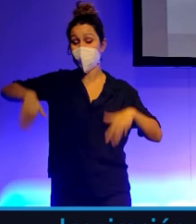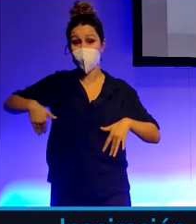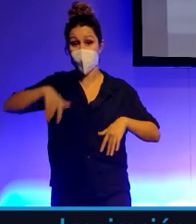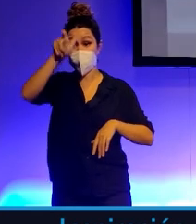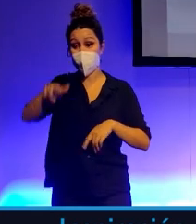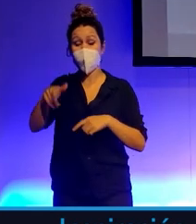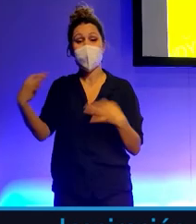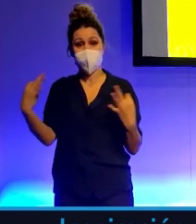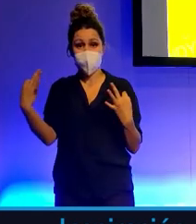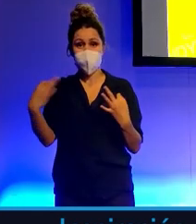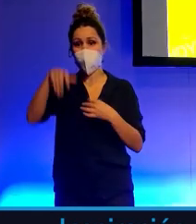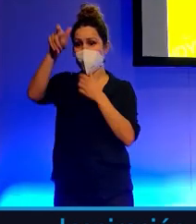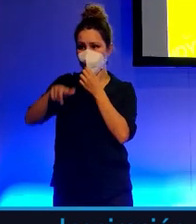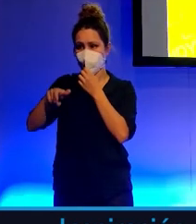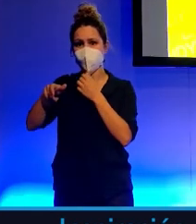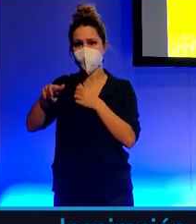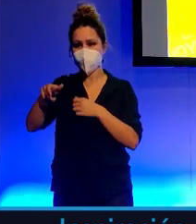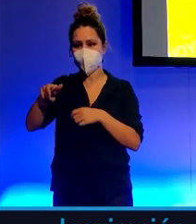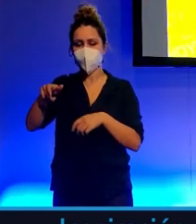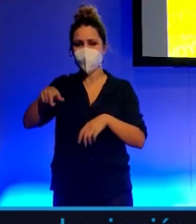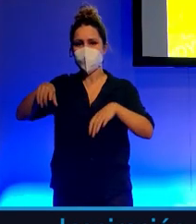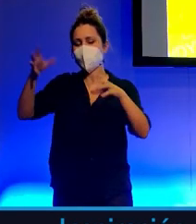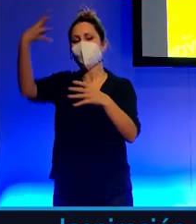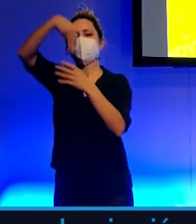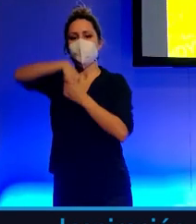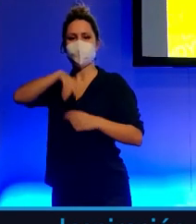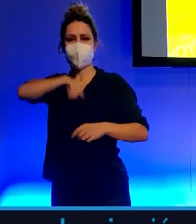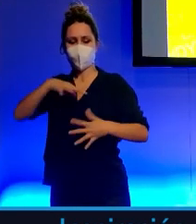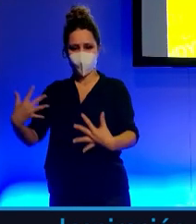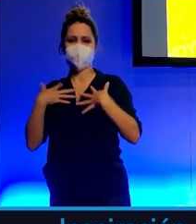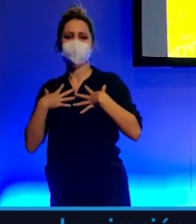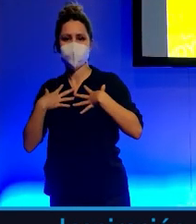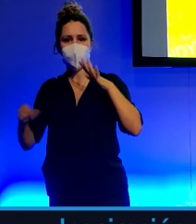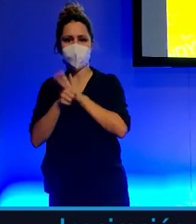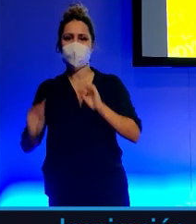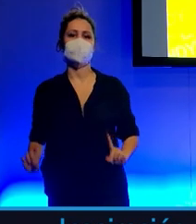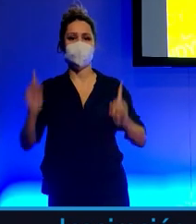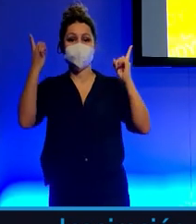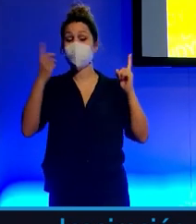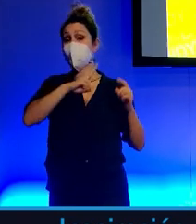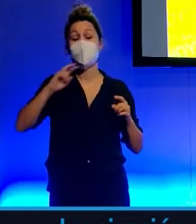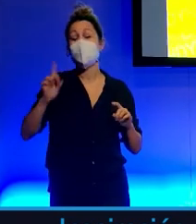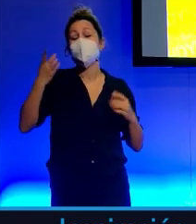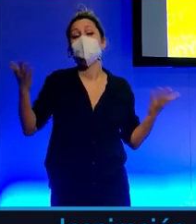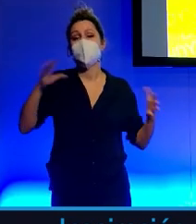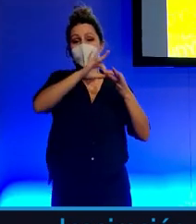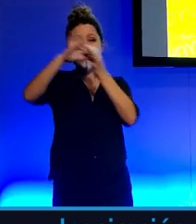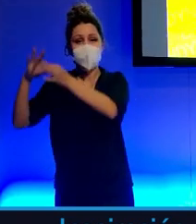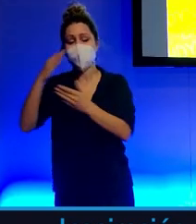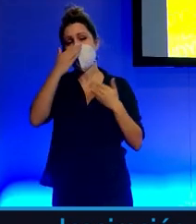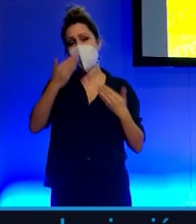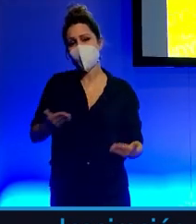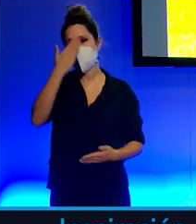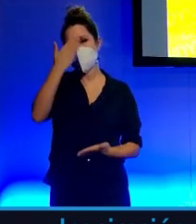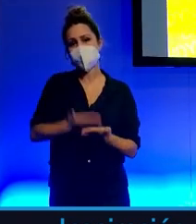Los seres humanos somos lo que sentimos. Y cuando hablamos de valores, ¿cuáles son los valores más apreciados? Coherencia, confianza,